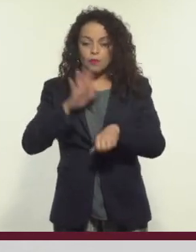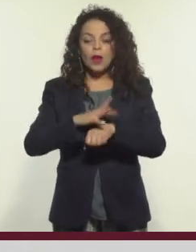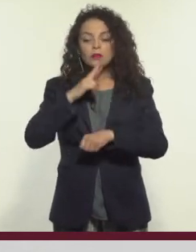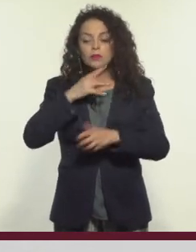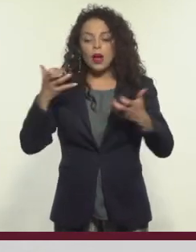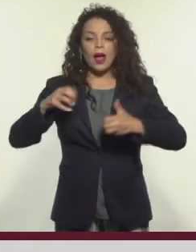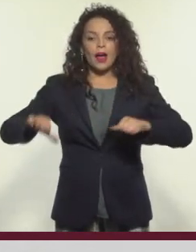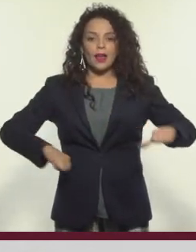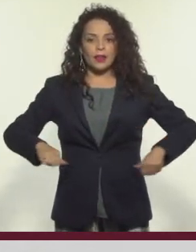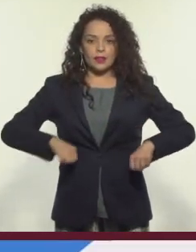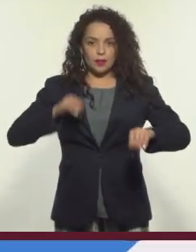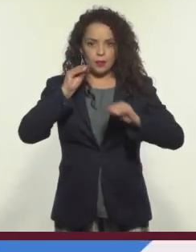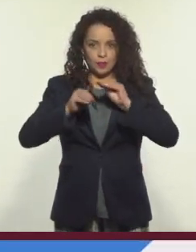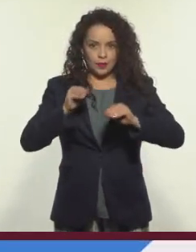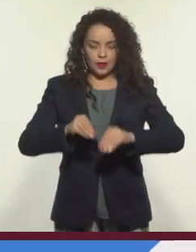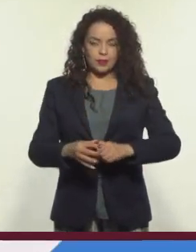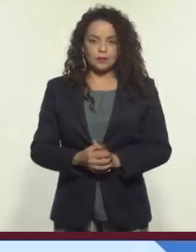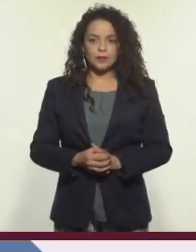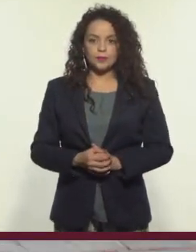mejorar la actividad.